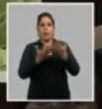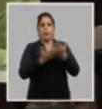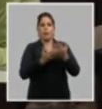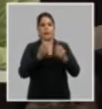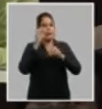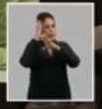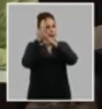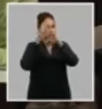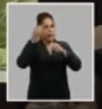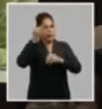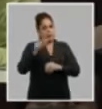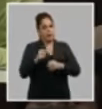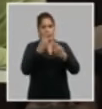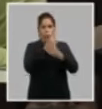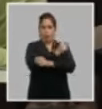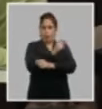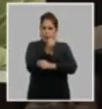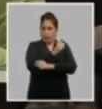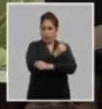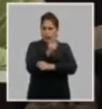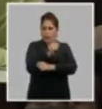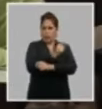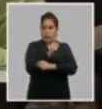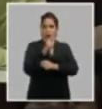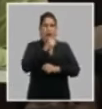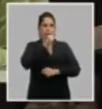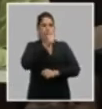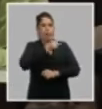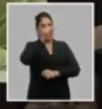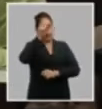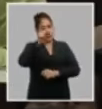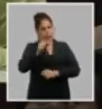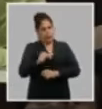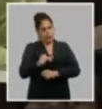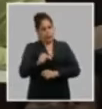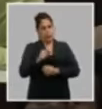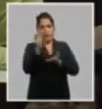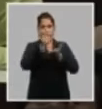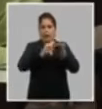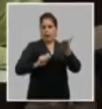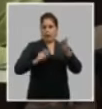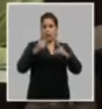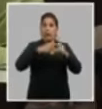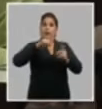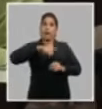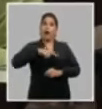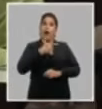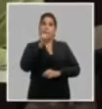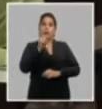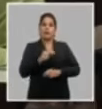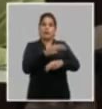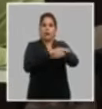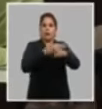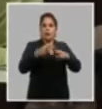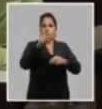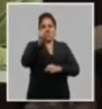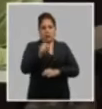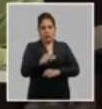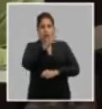científicos profesores periodistas escritores y artistas historiadores